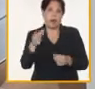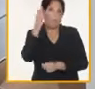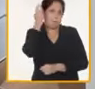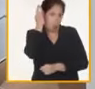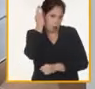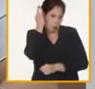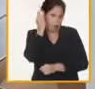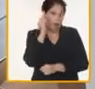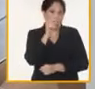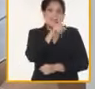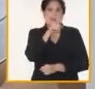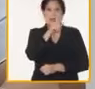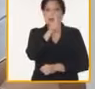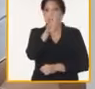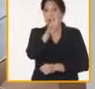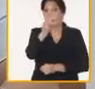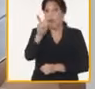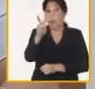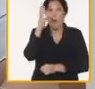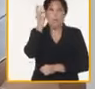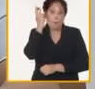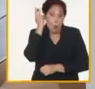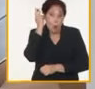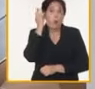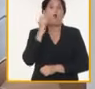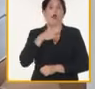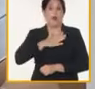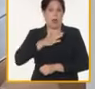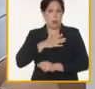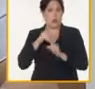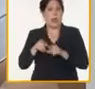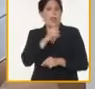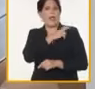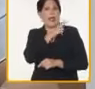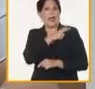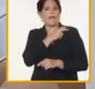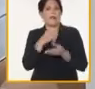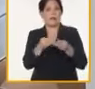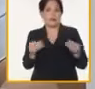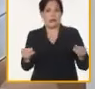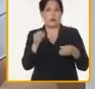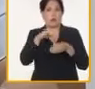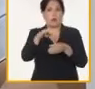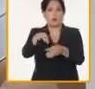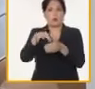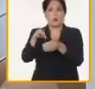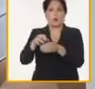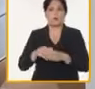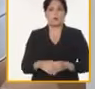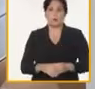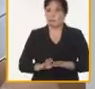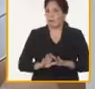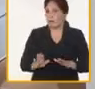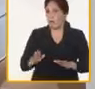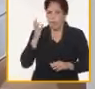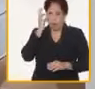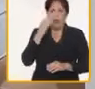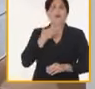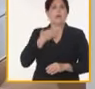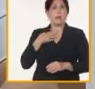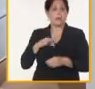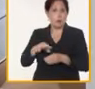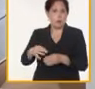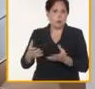tenemos más de 142 mujeres en las que nosotras hemos ido a la entrega digamos